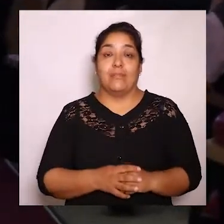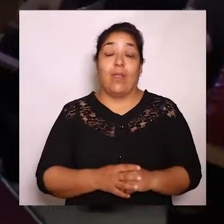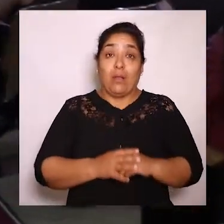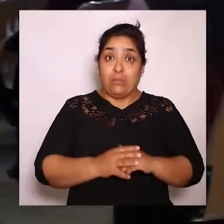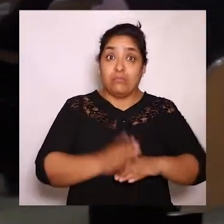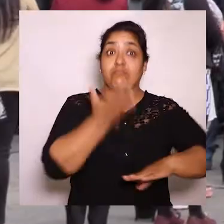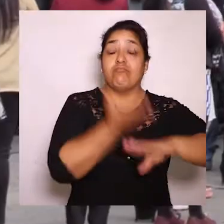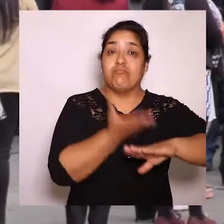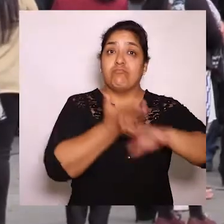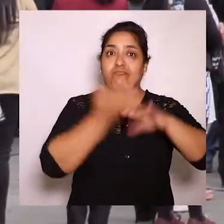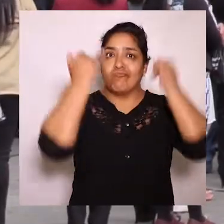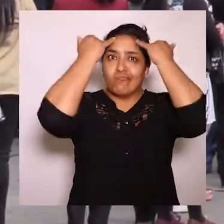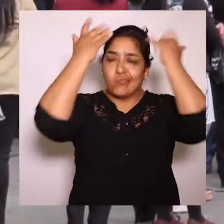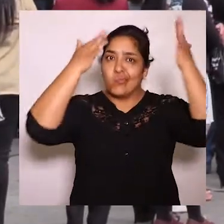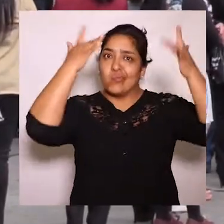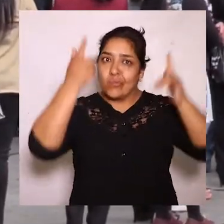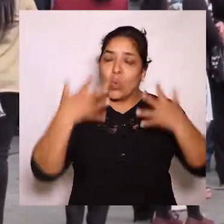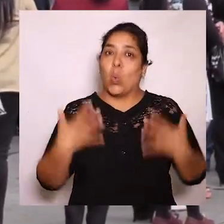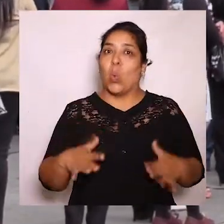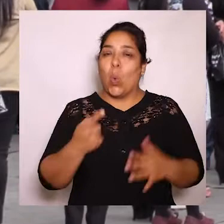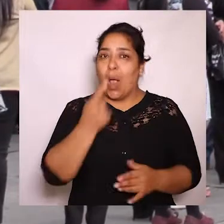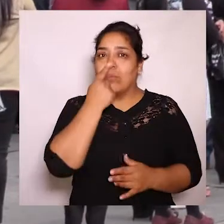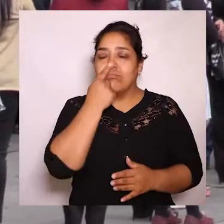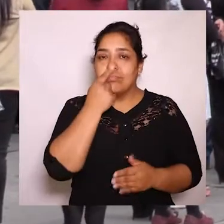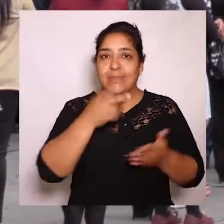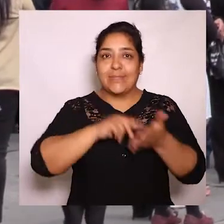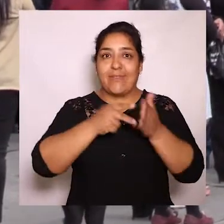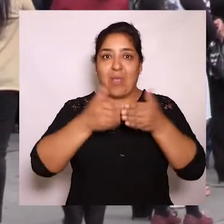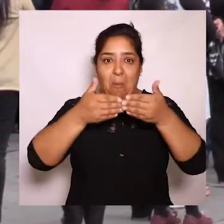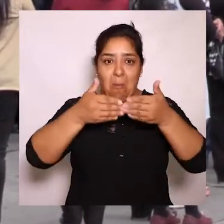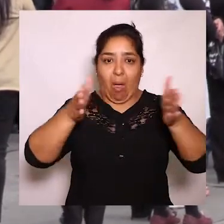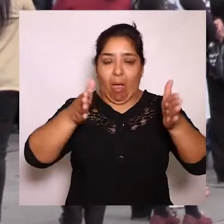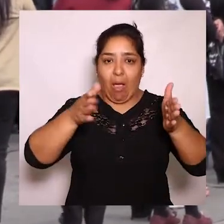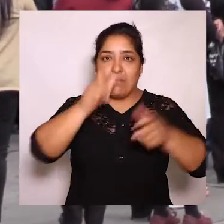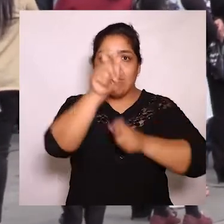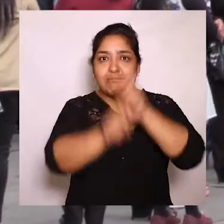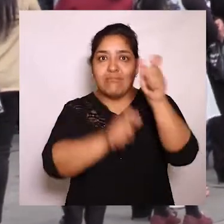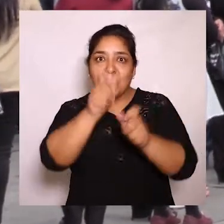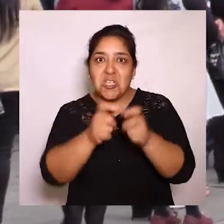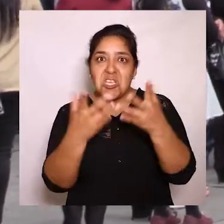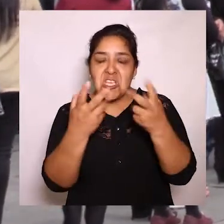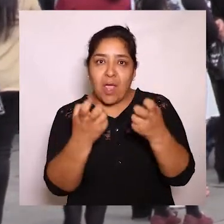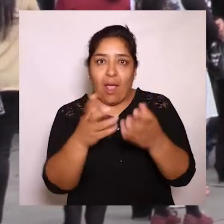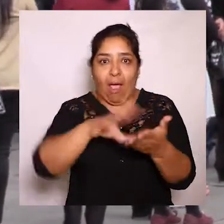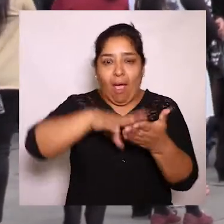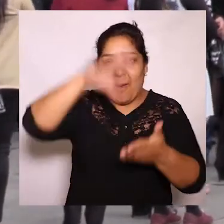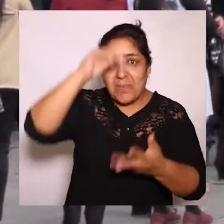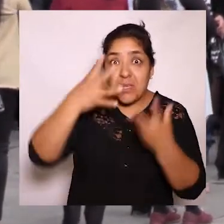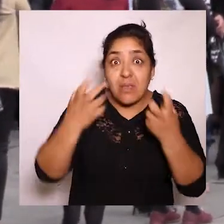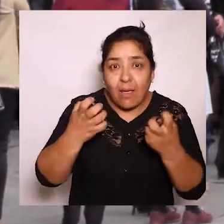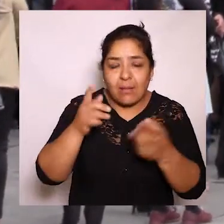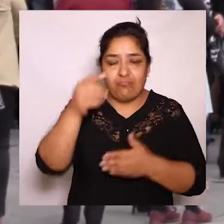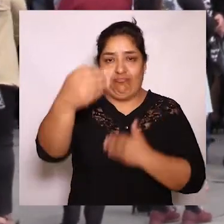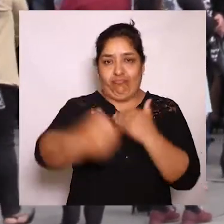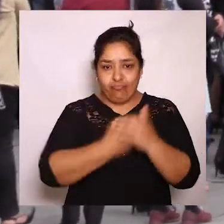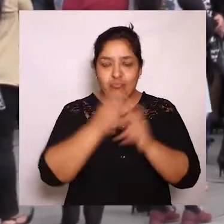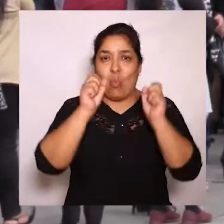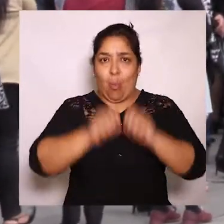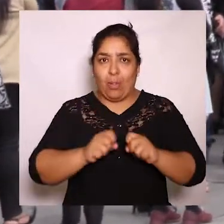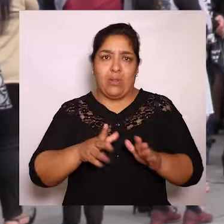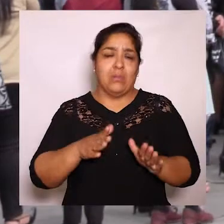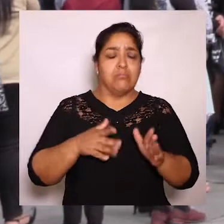Una propuesta novedosa, una propuesta curiosa donde le abre la puerta a todas las personas que realmente quieren aprender,